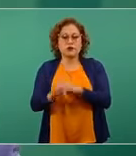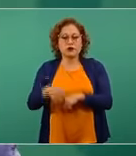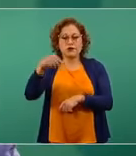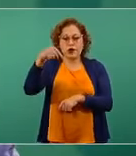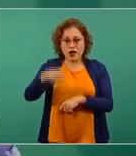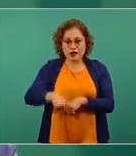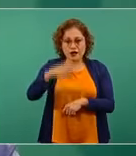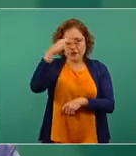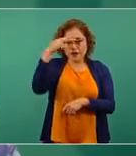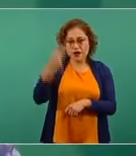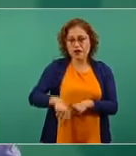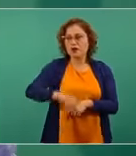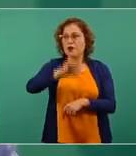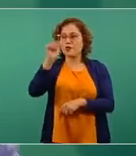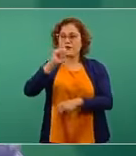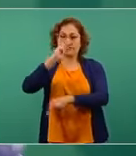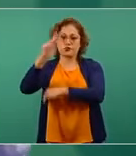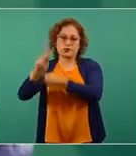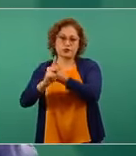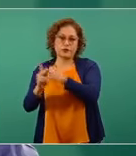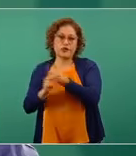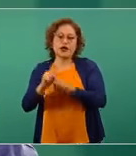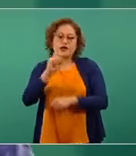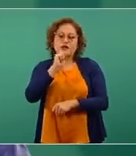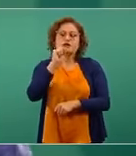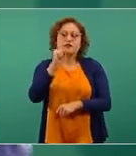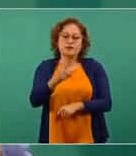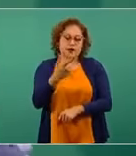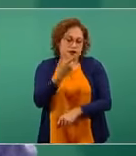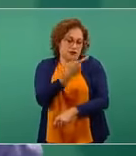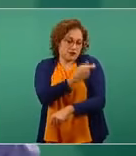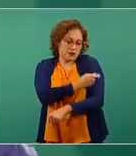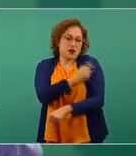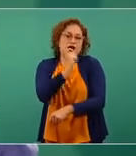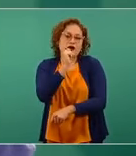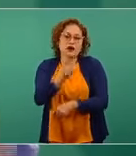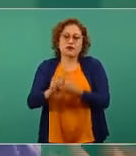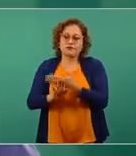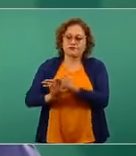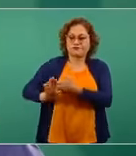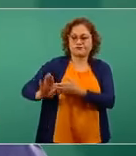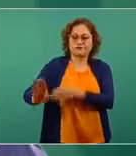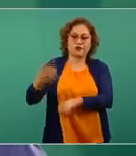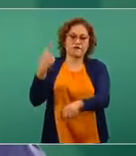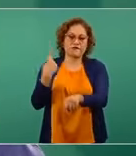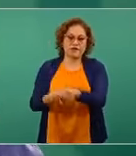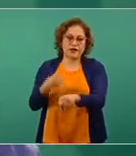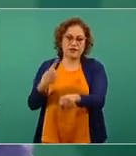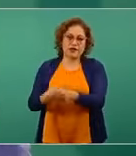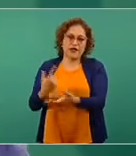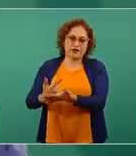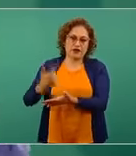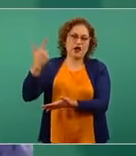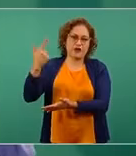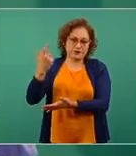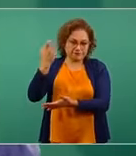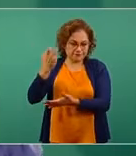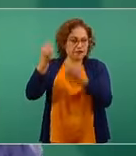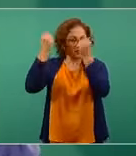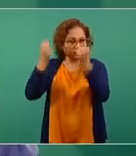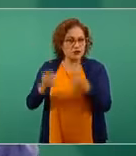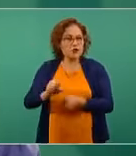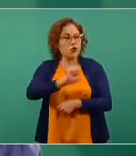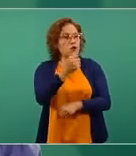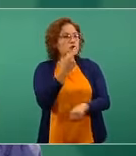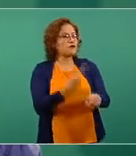mundo, protegen más contra la enfermedad grave que contra la enfermedad en general. Varias de ellas